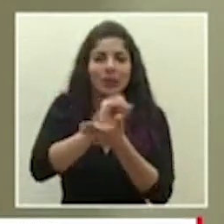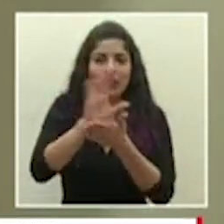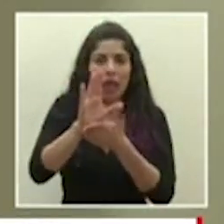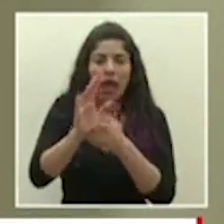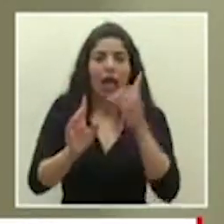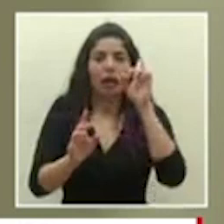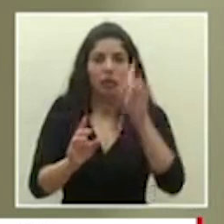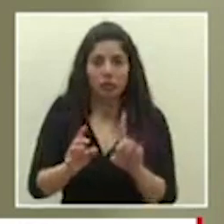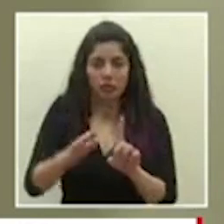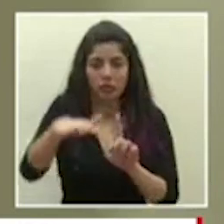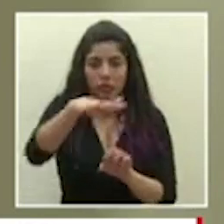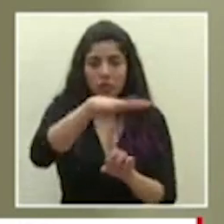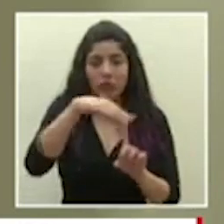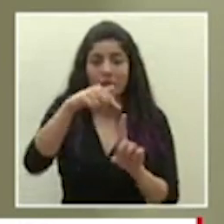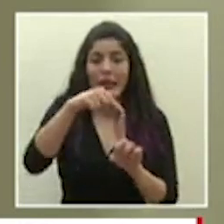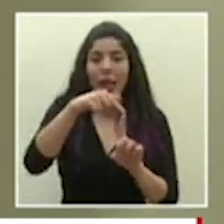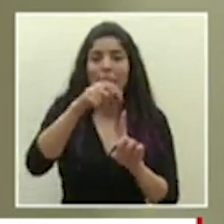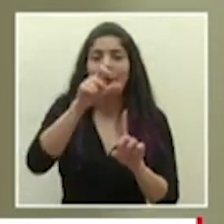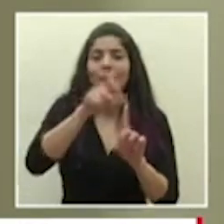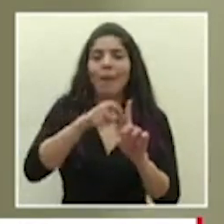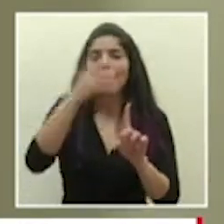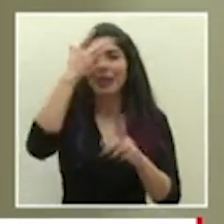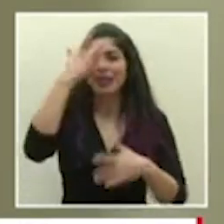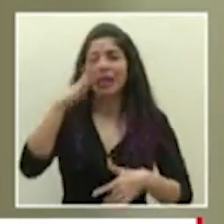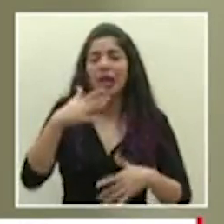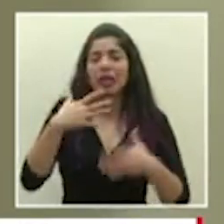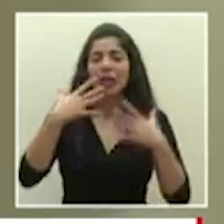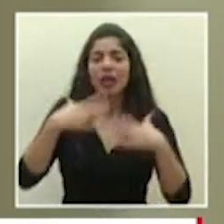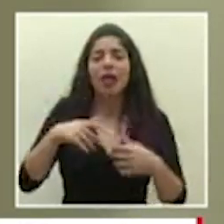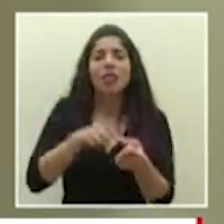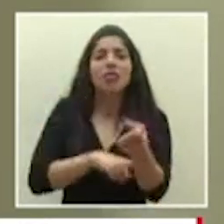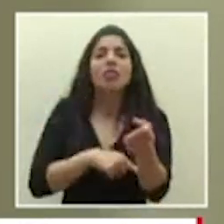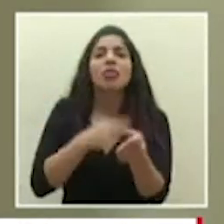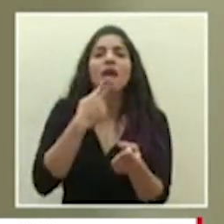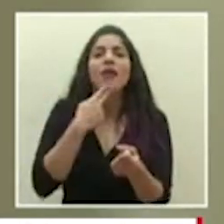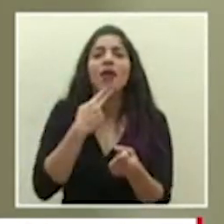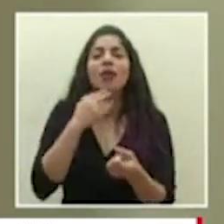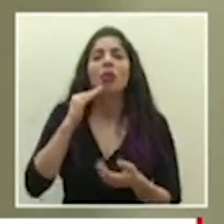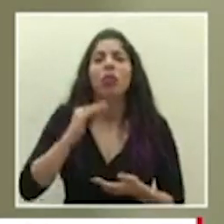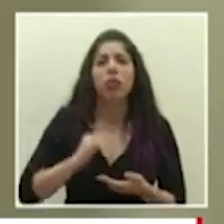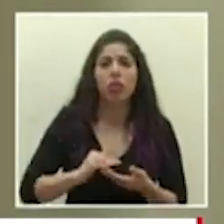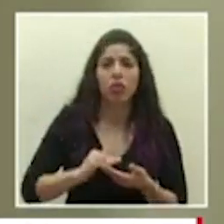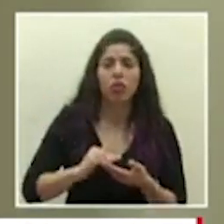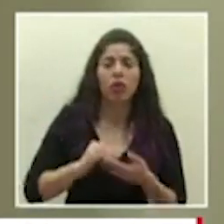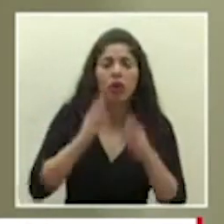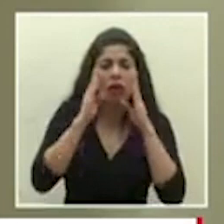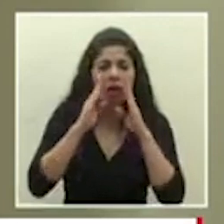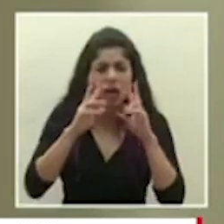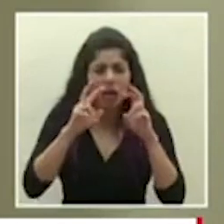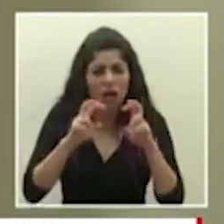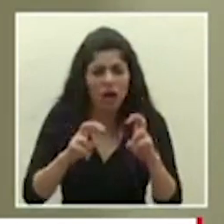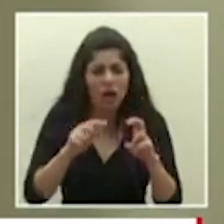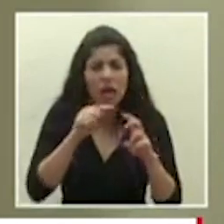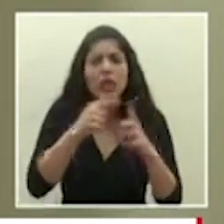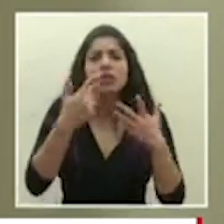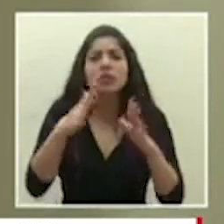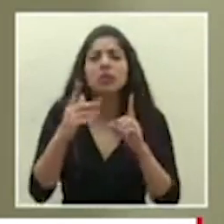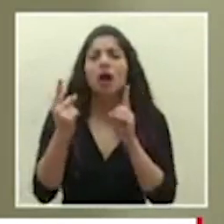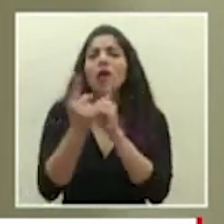era un paciente descompensado diabético se abordó tuvo una serie de contactos